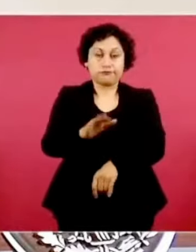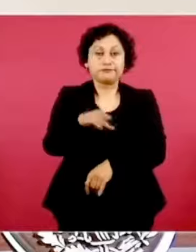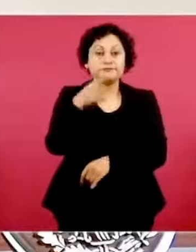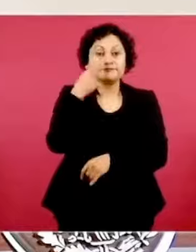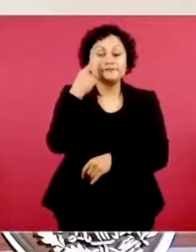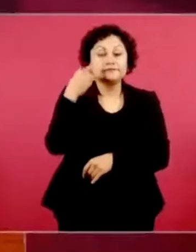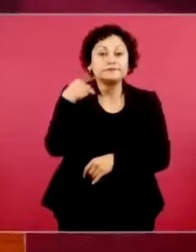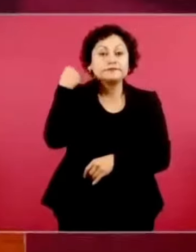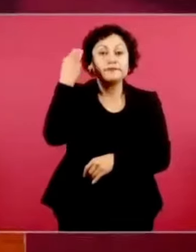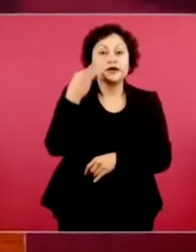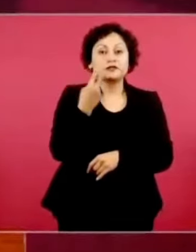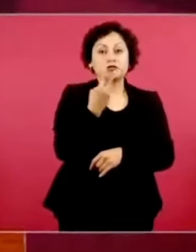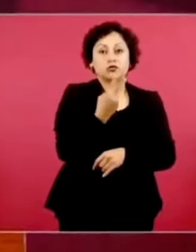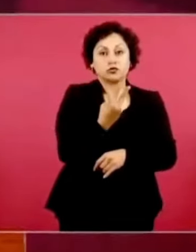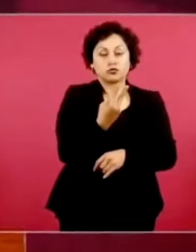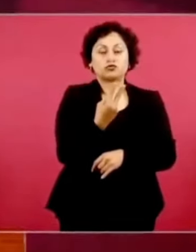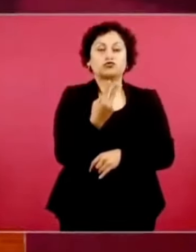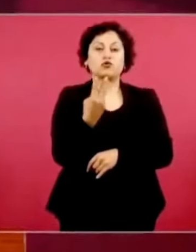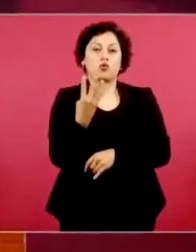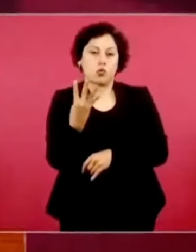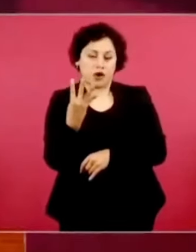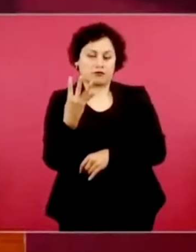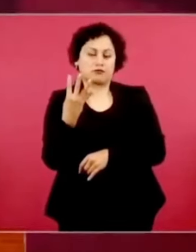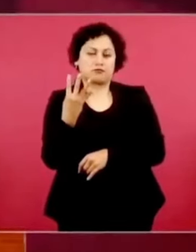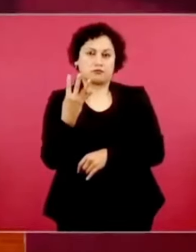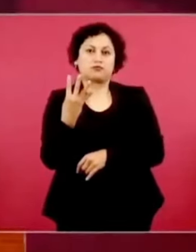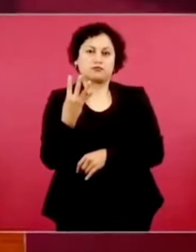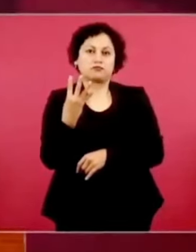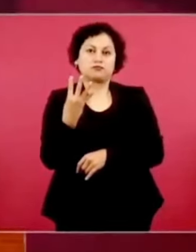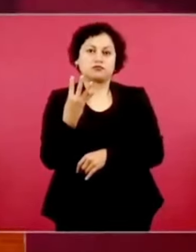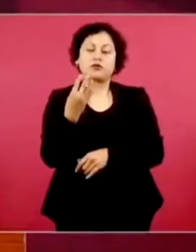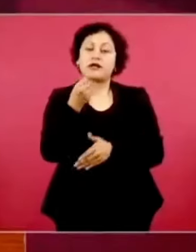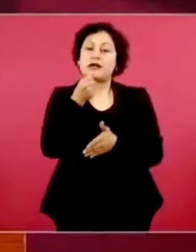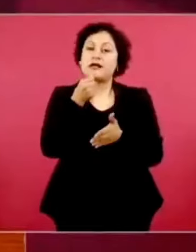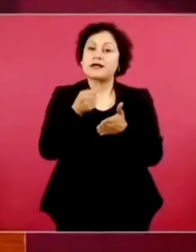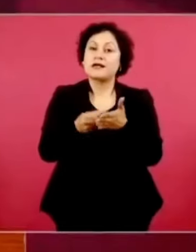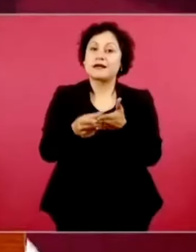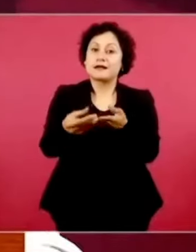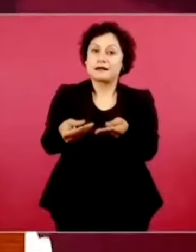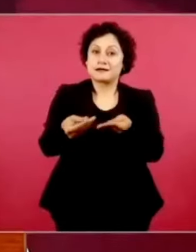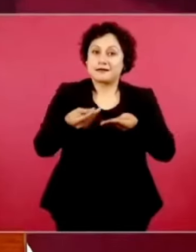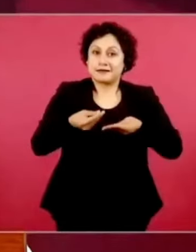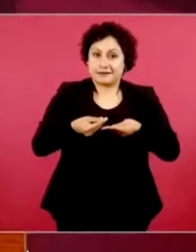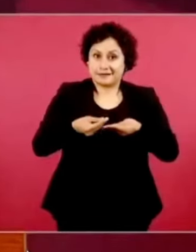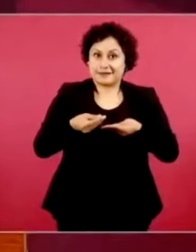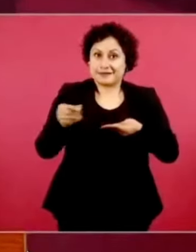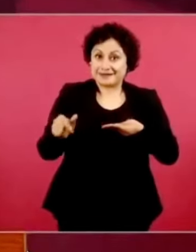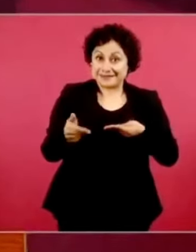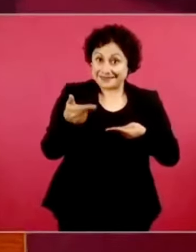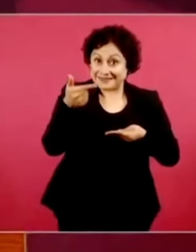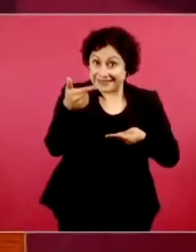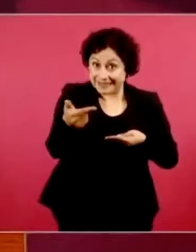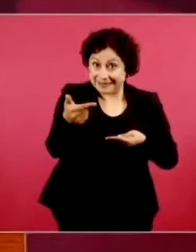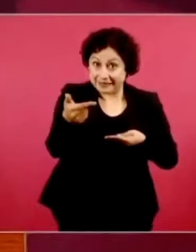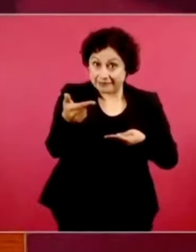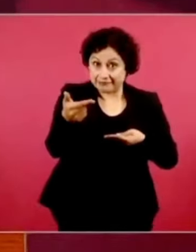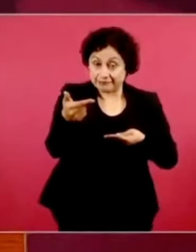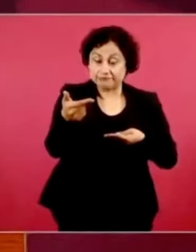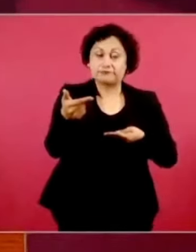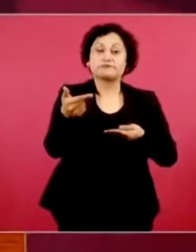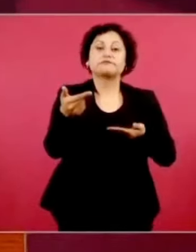nos llegaron las solicitudes de siete y de ellos